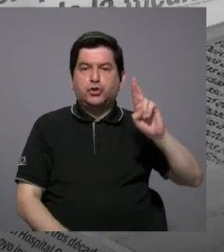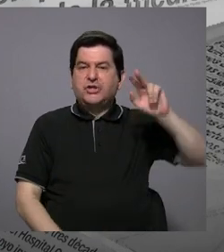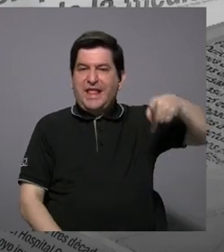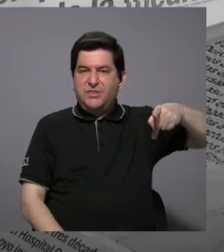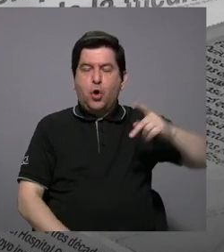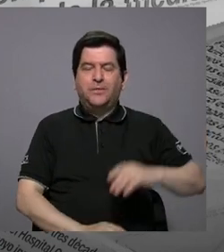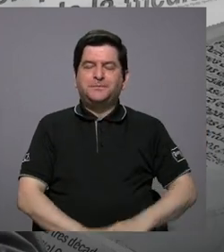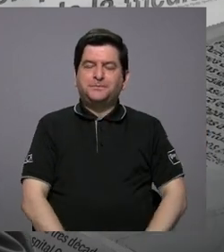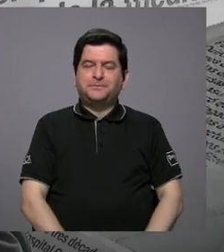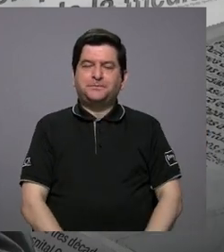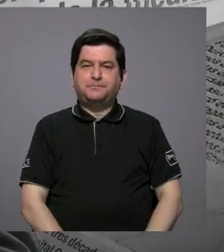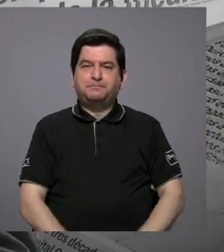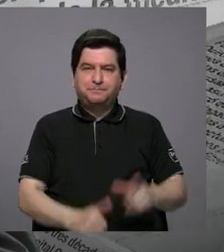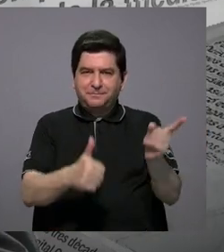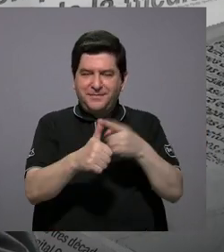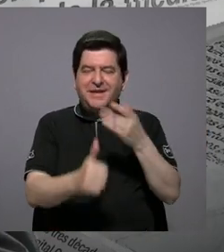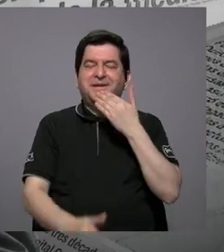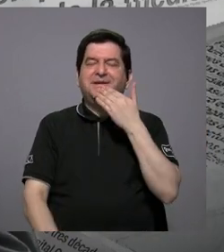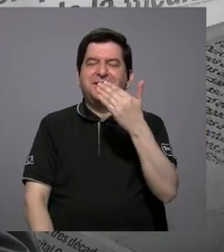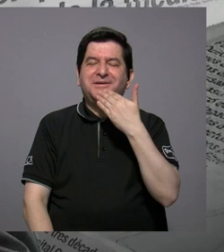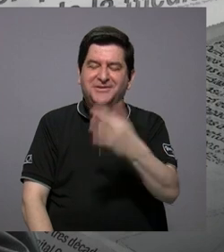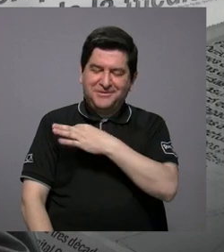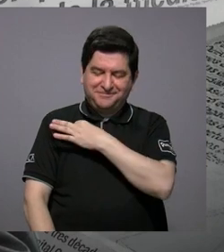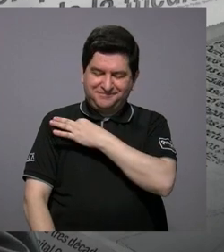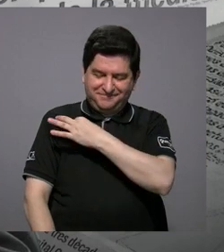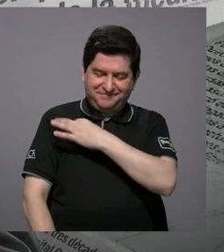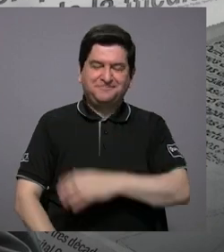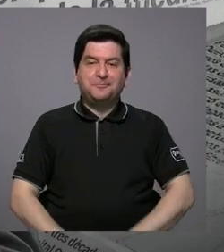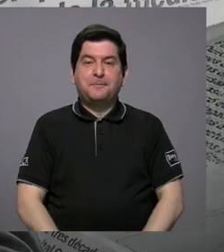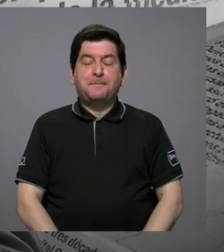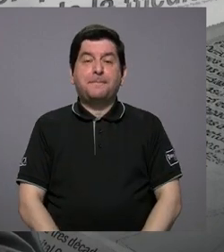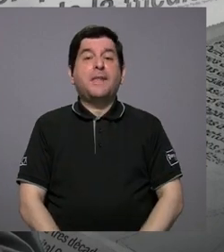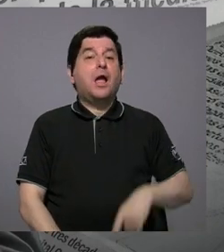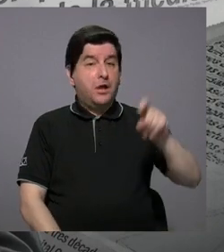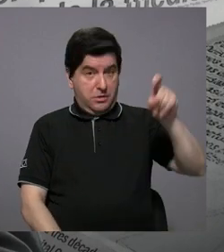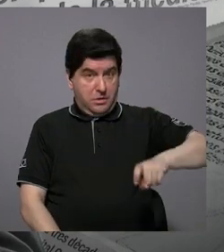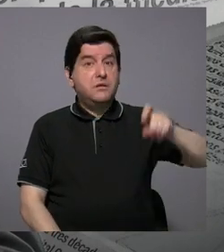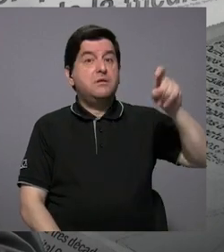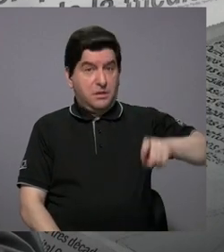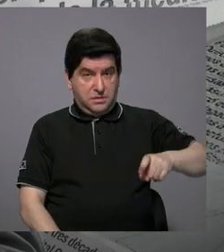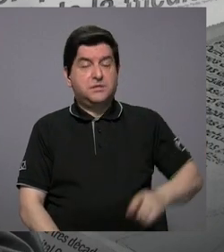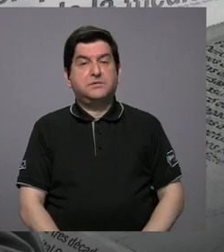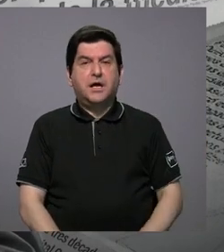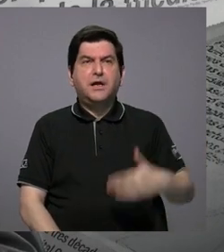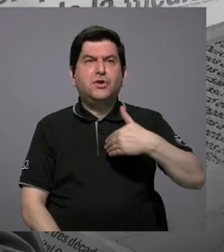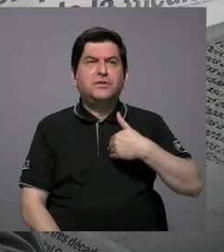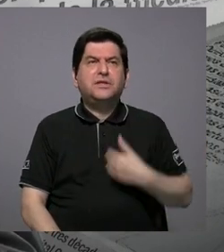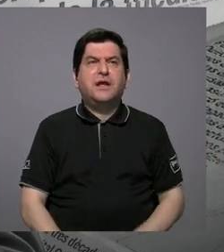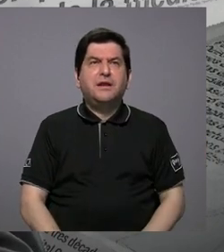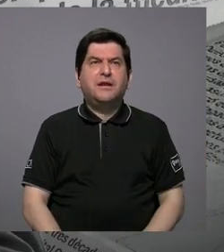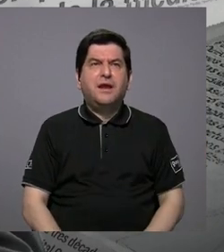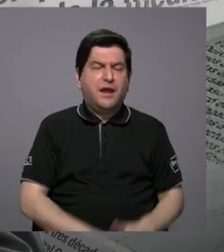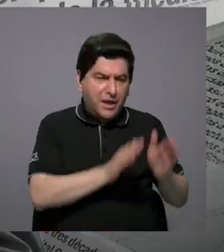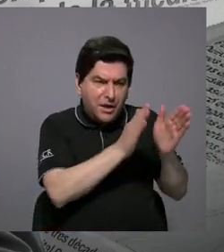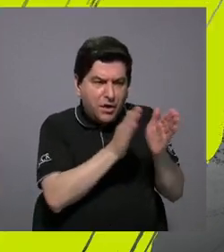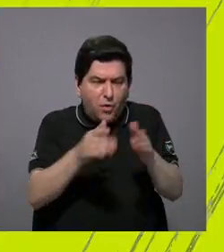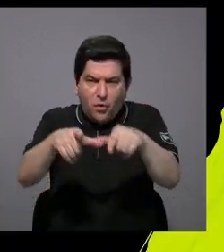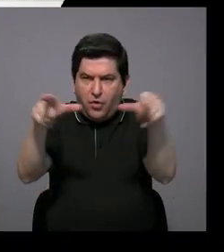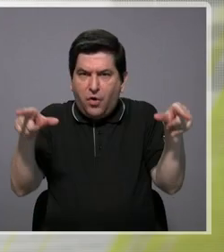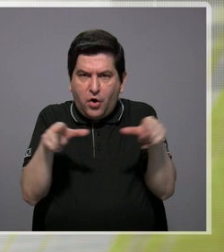Rosendo? Primero que nada, muchas gracias por la invitación. Sí es necesario tener regulación, ordenamiento territorial,